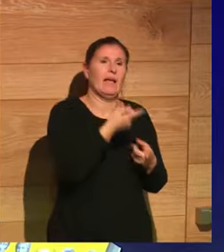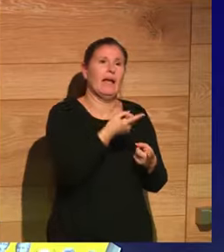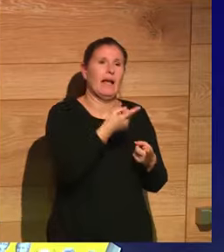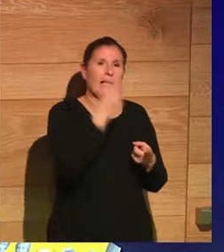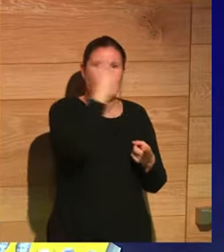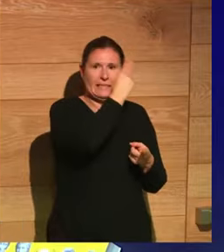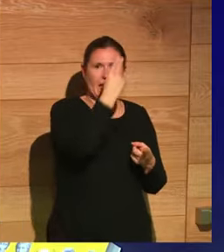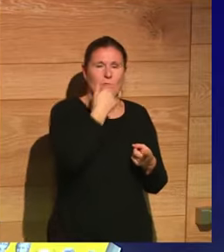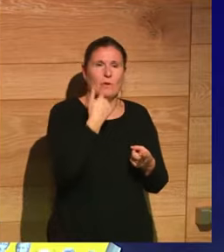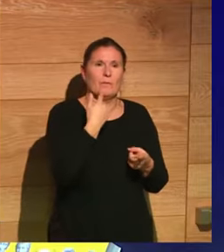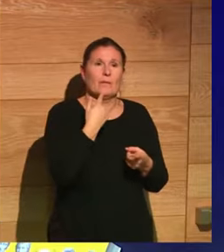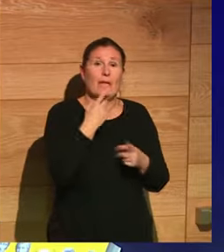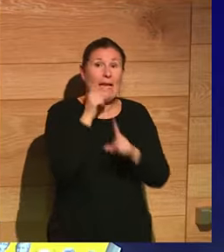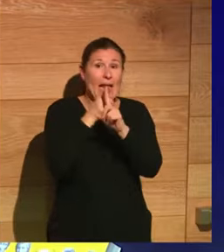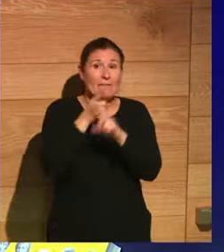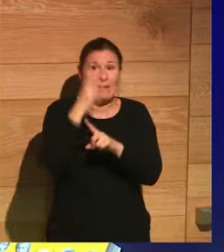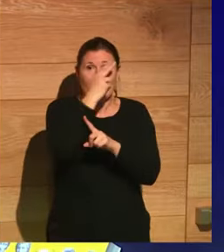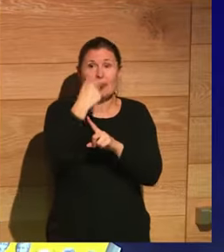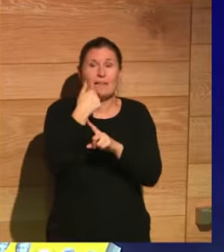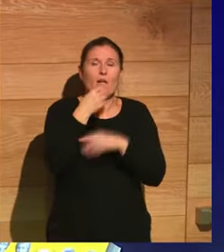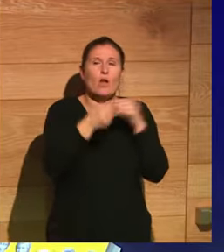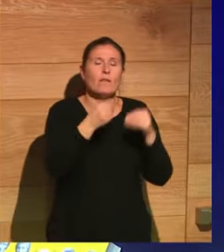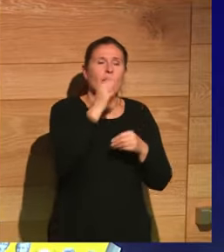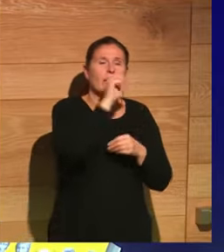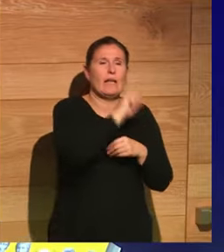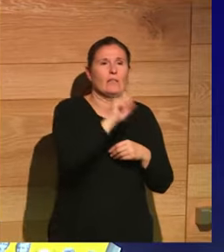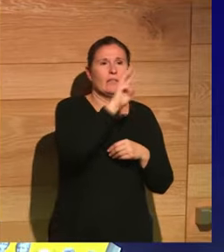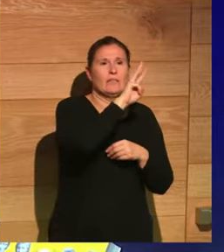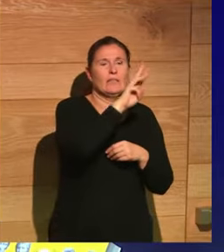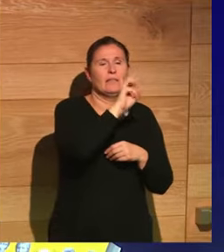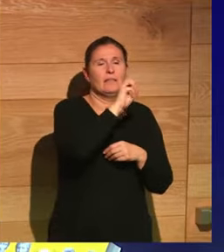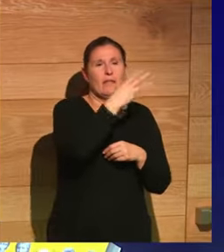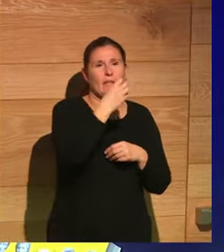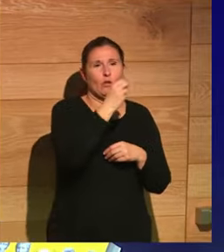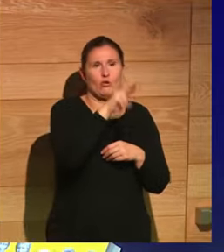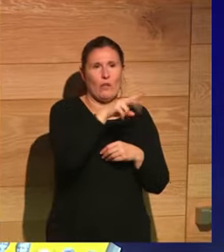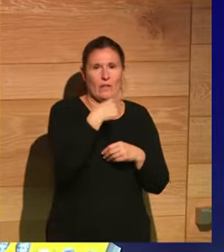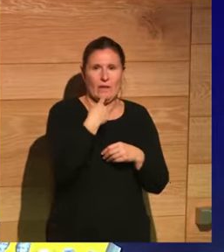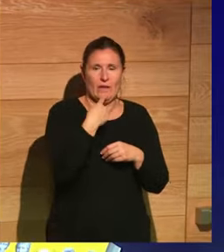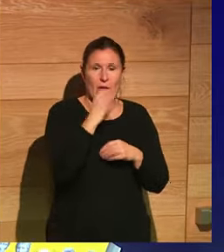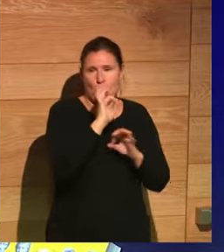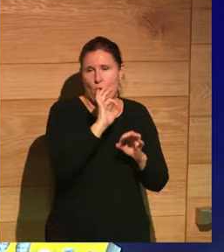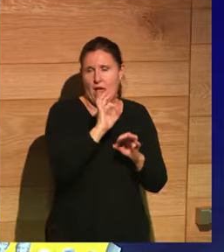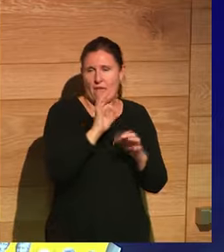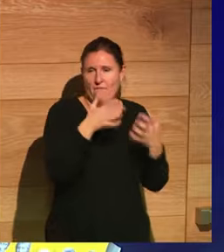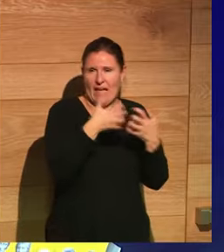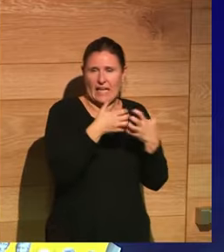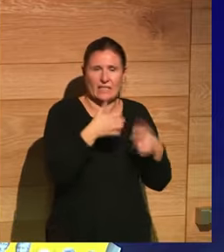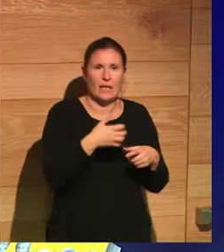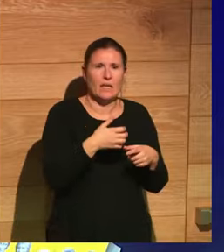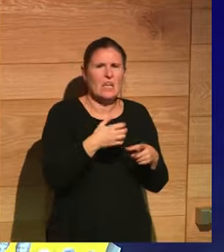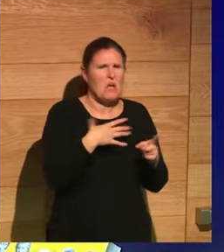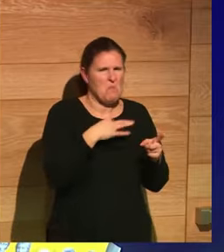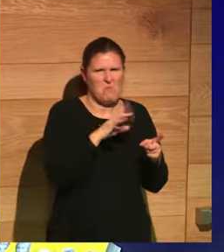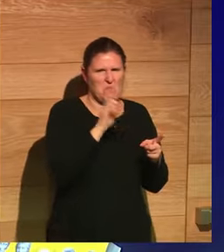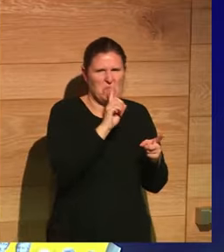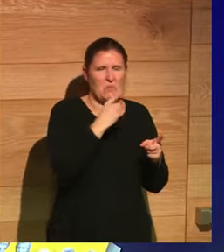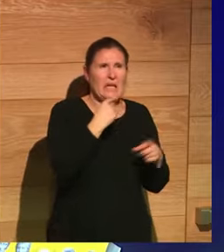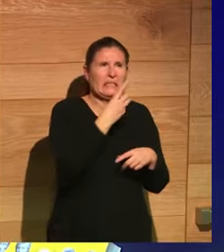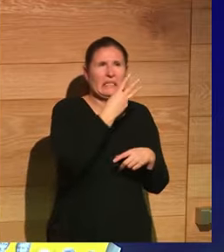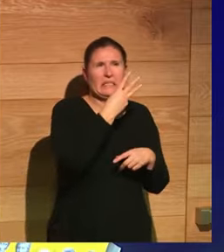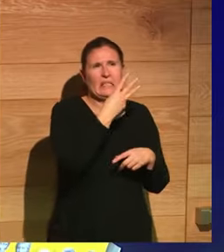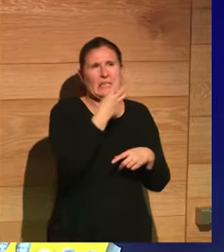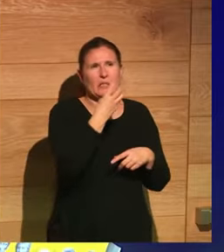Las fuentes cristianas nos dicen que lo hizo en el año 312, en la batalla del puente Milvio. Probablemente esto no es así, probablemente se convirtió hacia el año